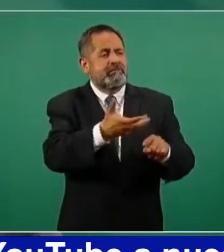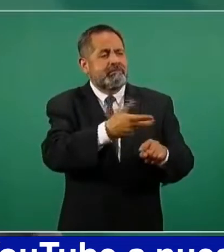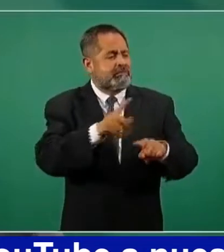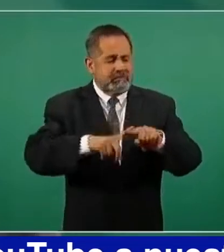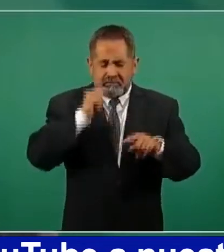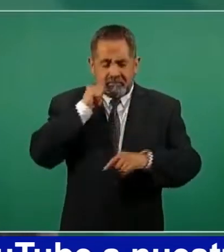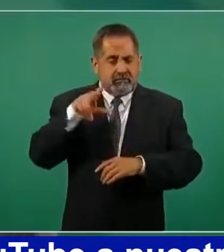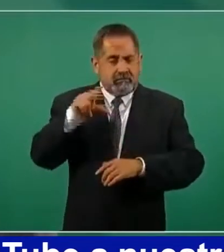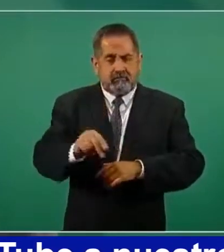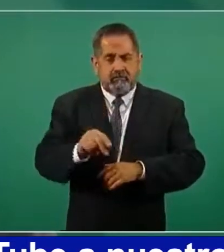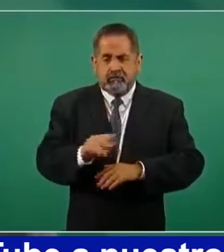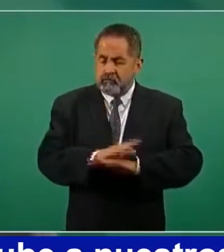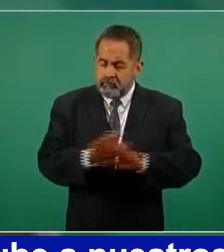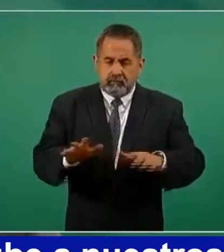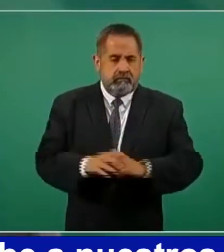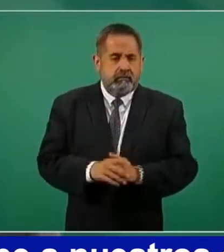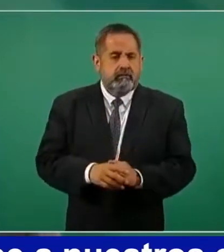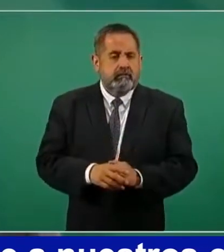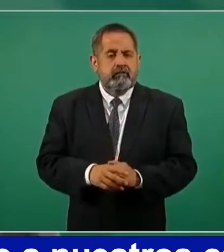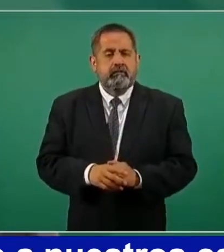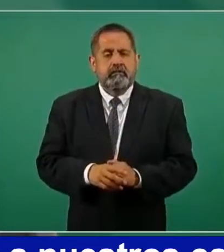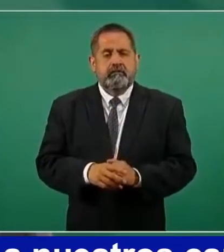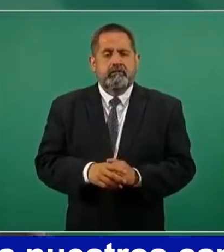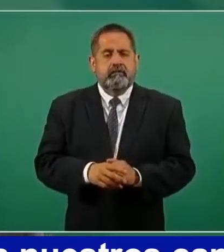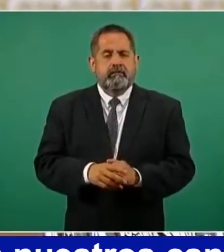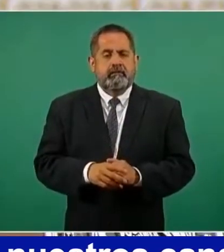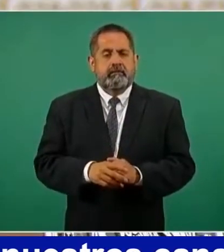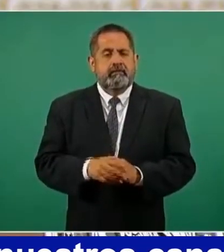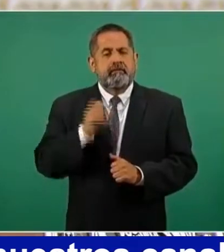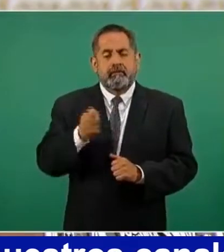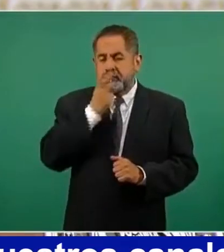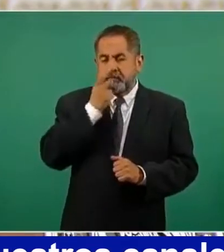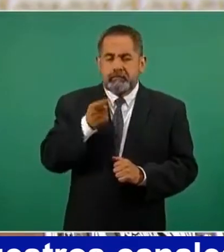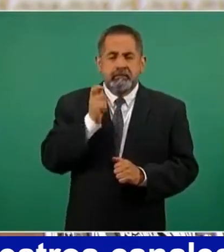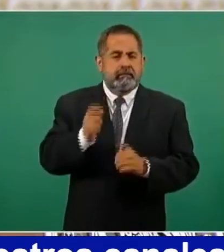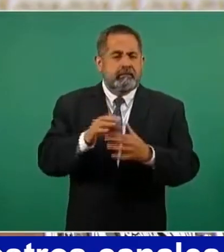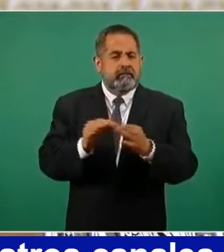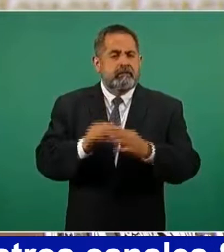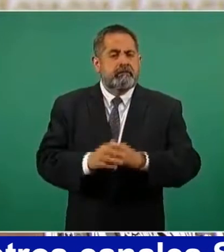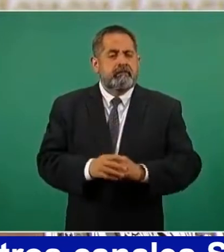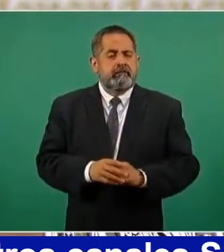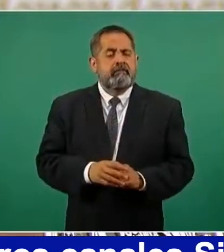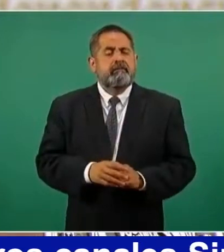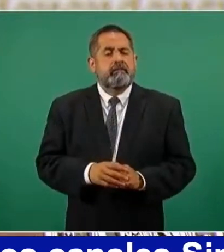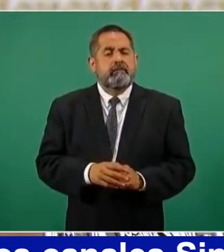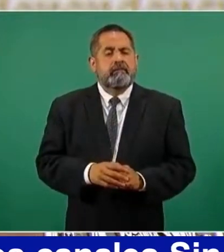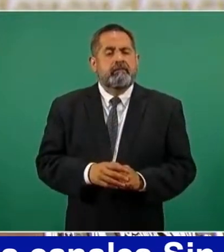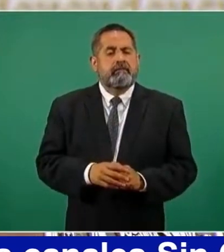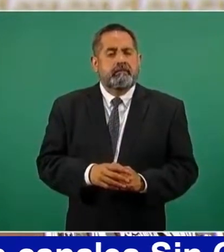Siempre he dicho que